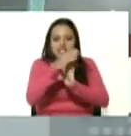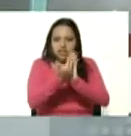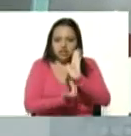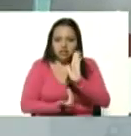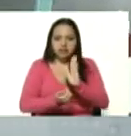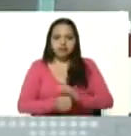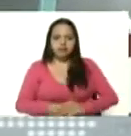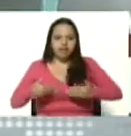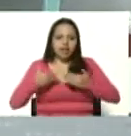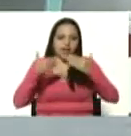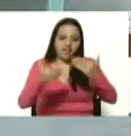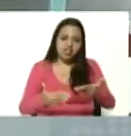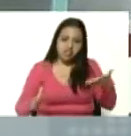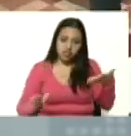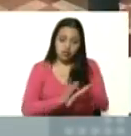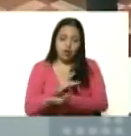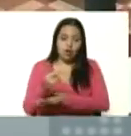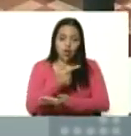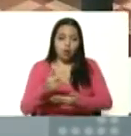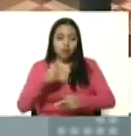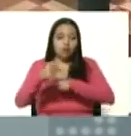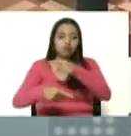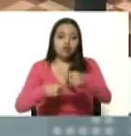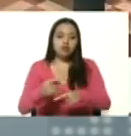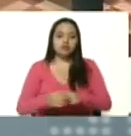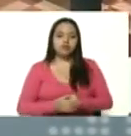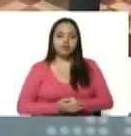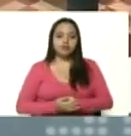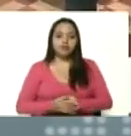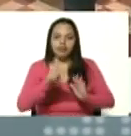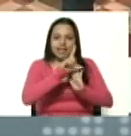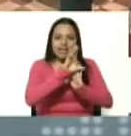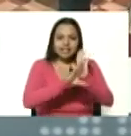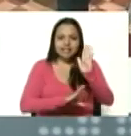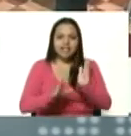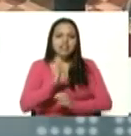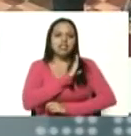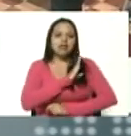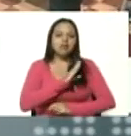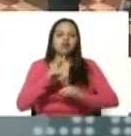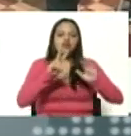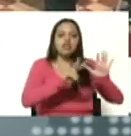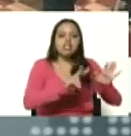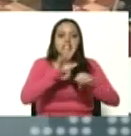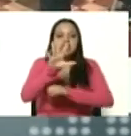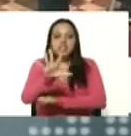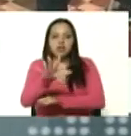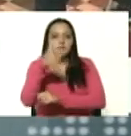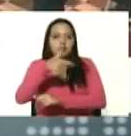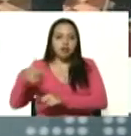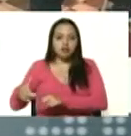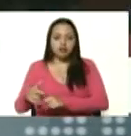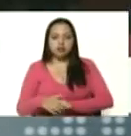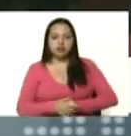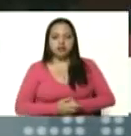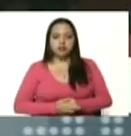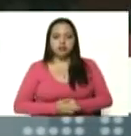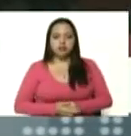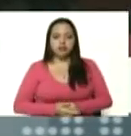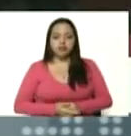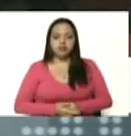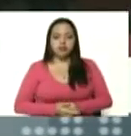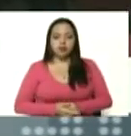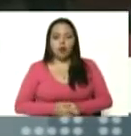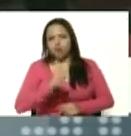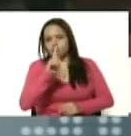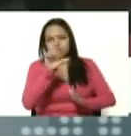satisfactoriamente sobre esos dos procesos con la lista que ya tenemos de 75 ciudadanos las cuales la cual una